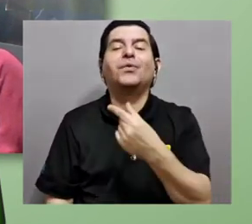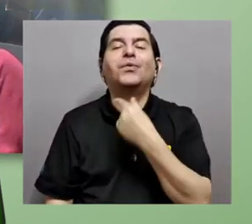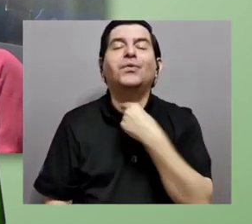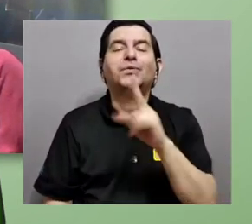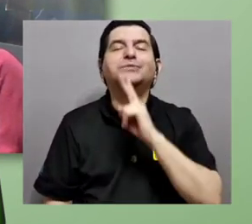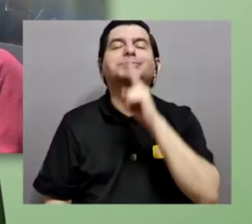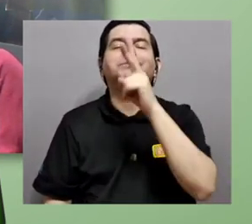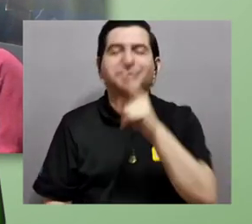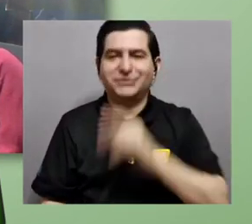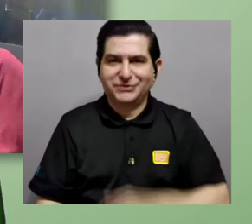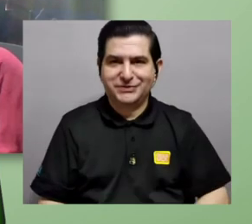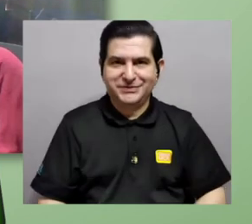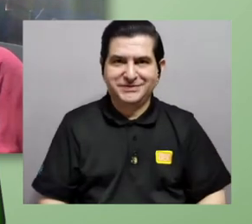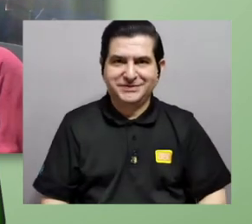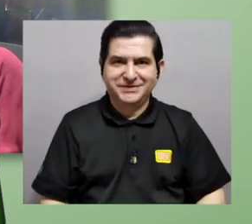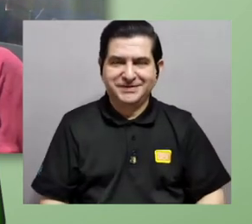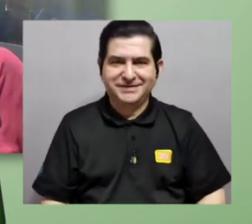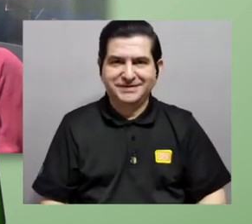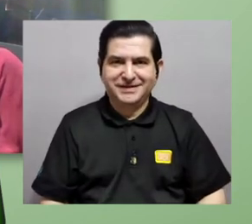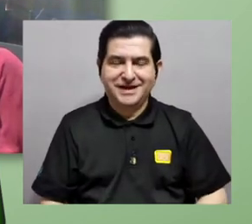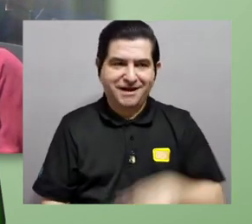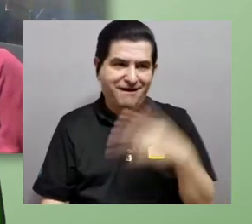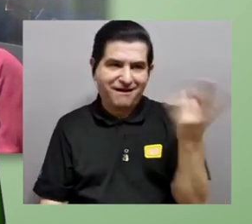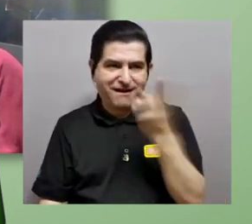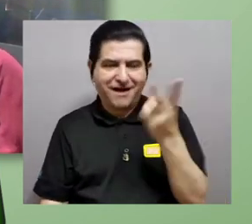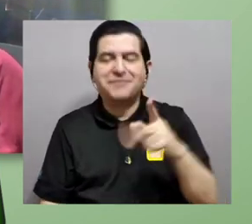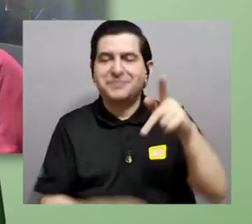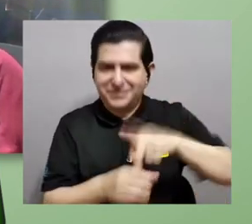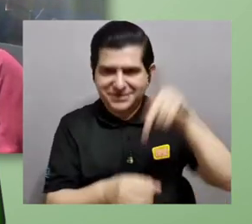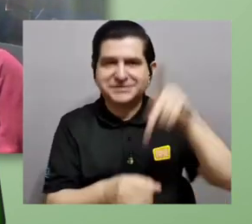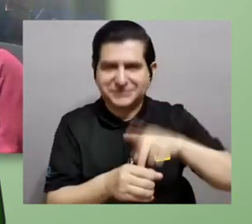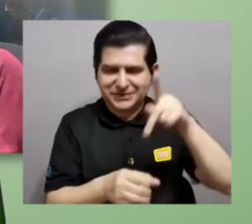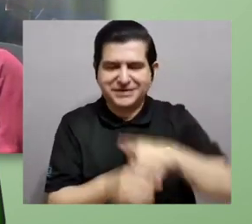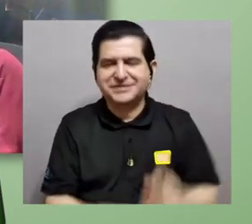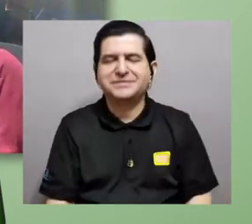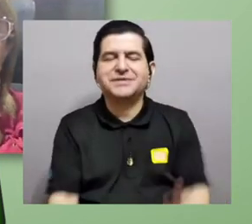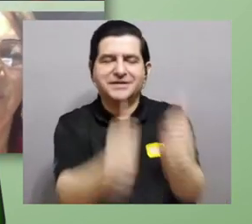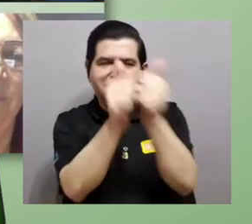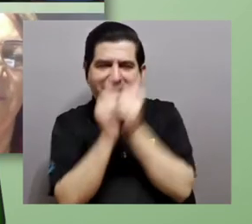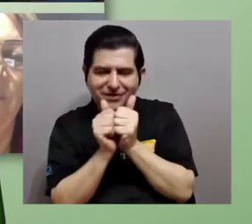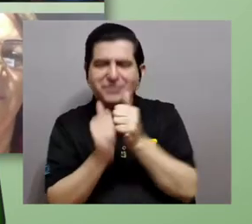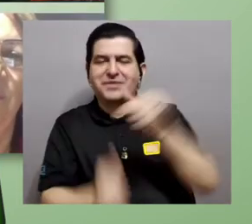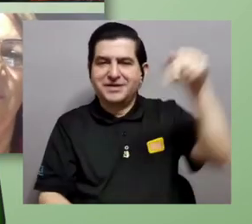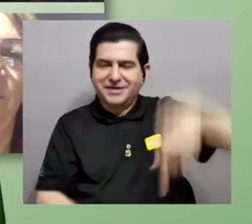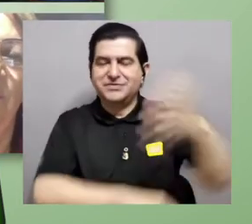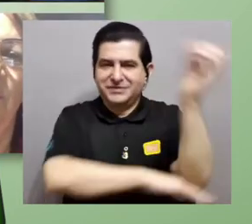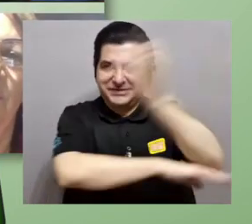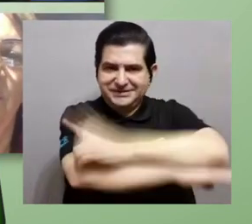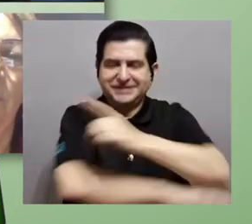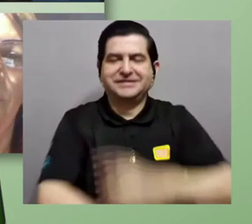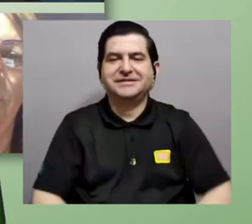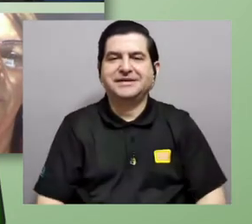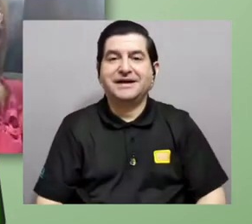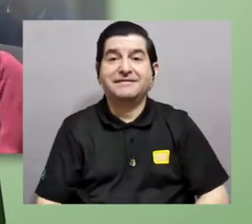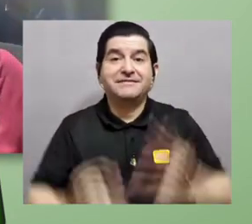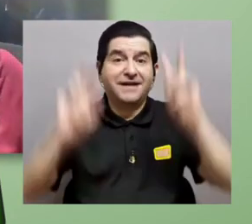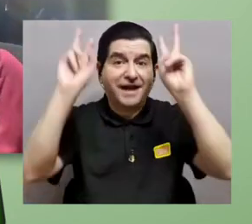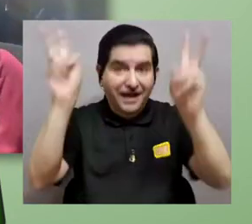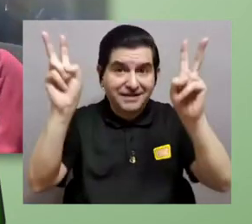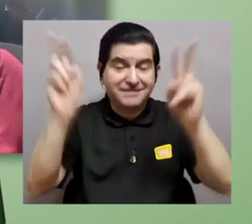un gusto realmente que las dos estén aquí que nos hayan acompañado hoy